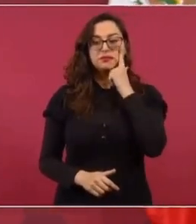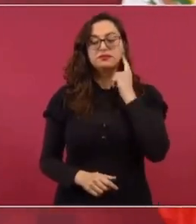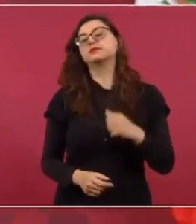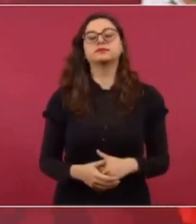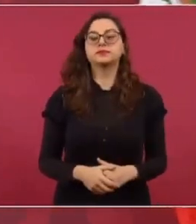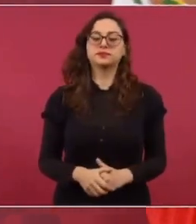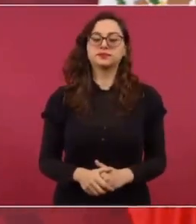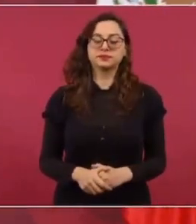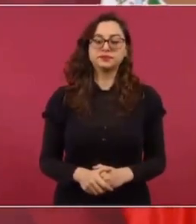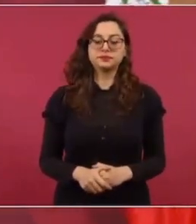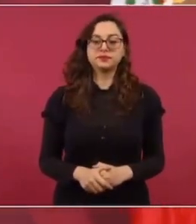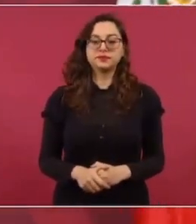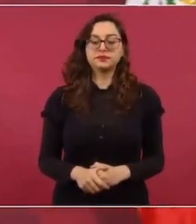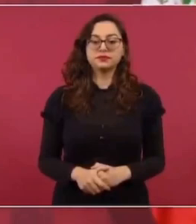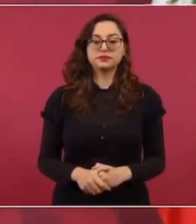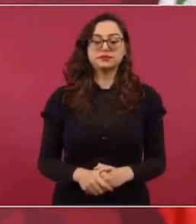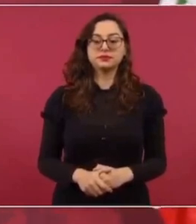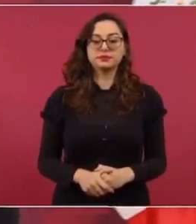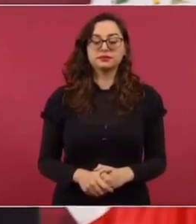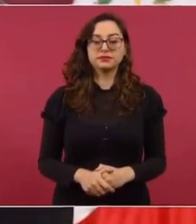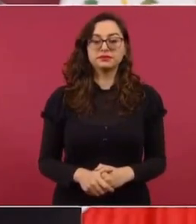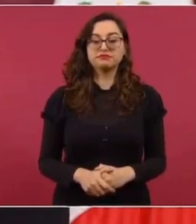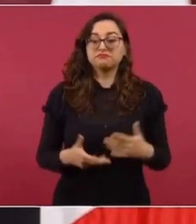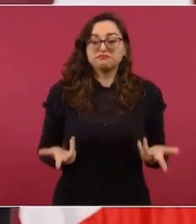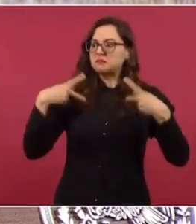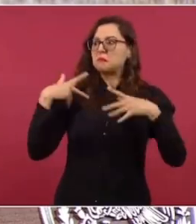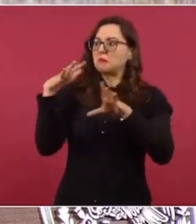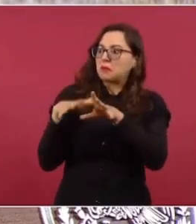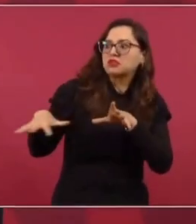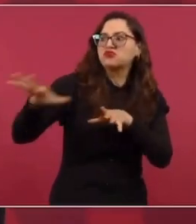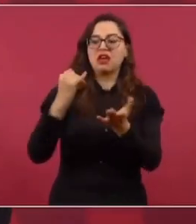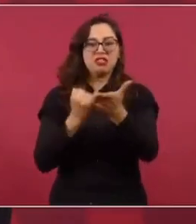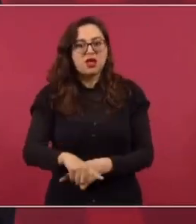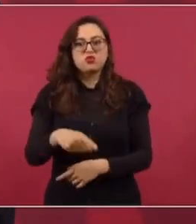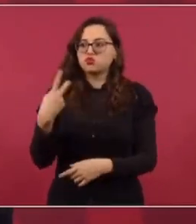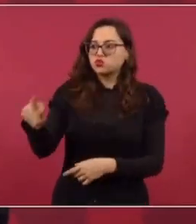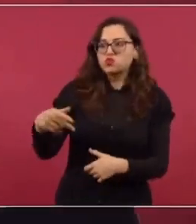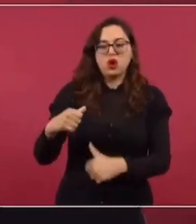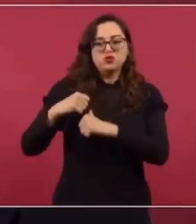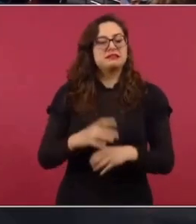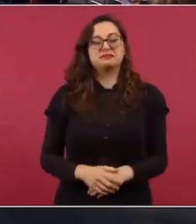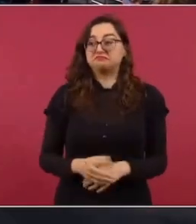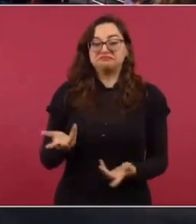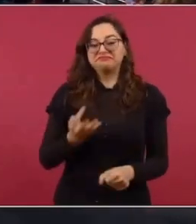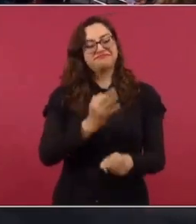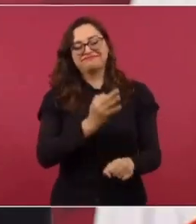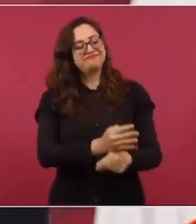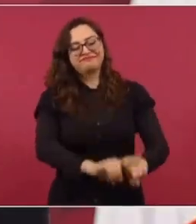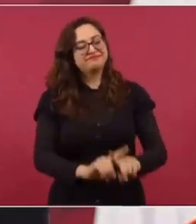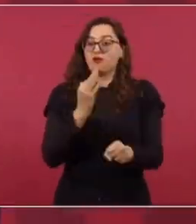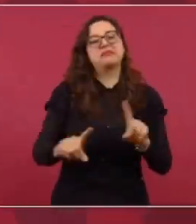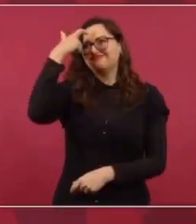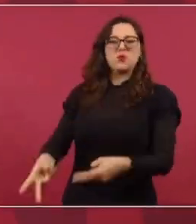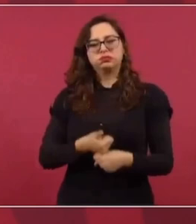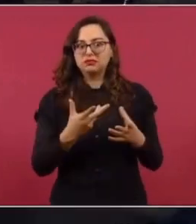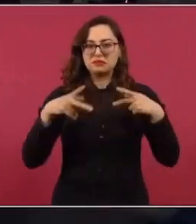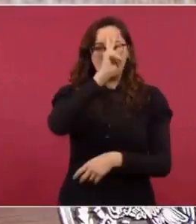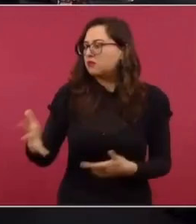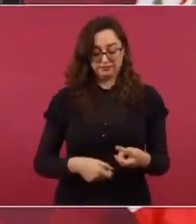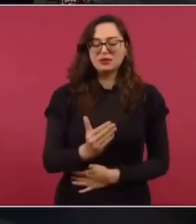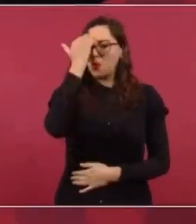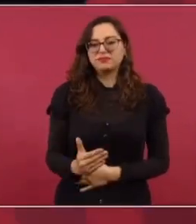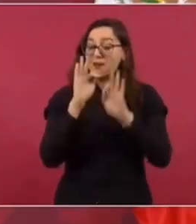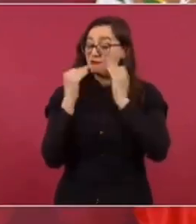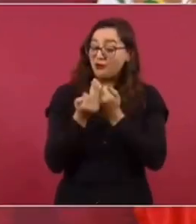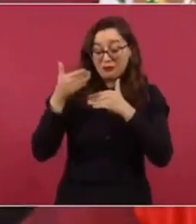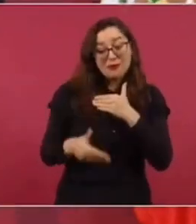se quiera aceptar esta nueva realidad y se piense que es como antes, ya es otra cosa el país. Unos momentos